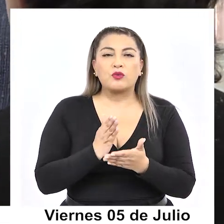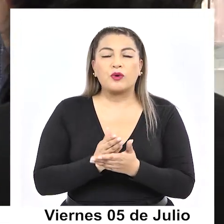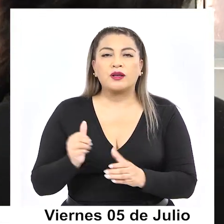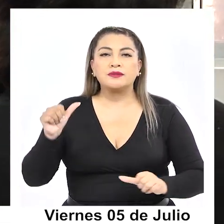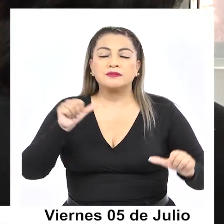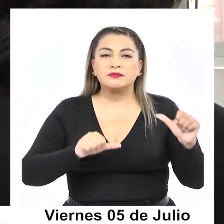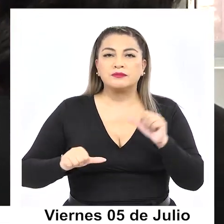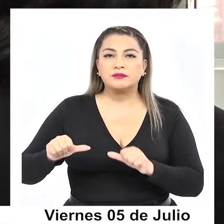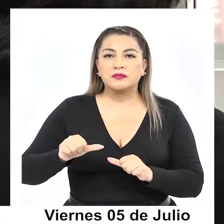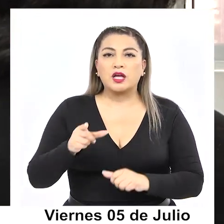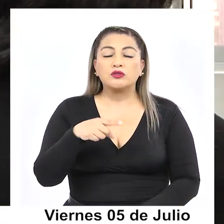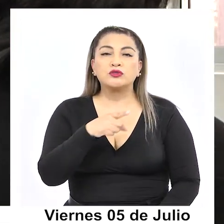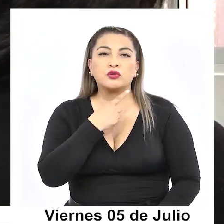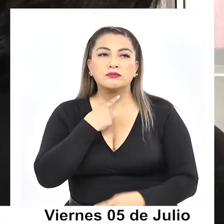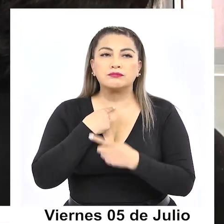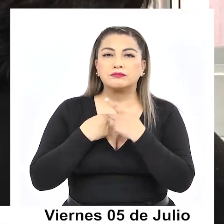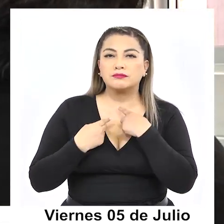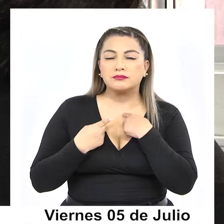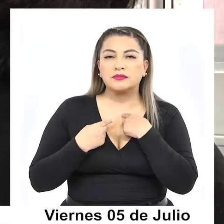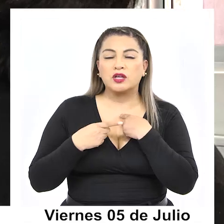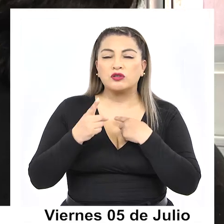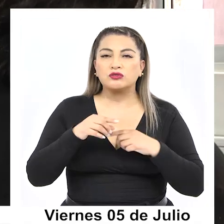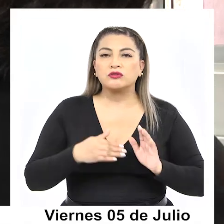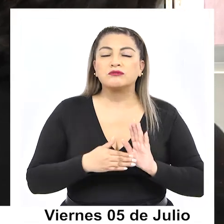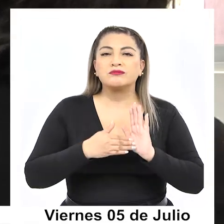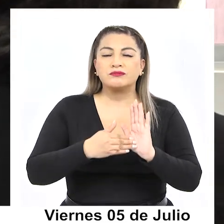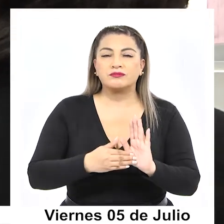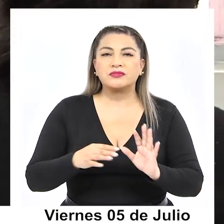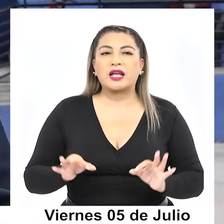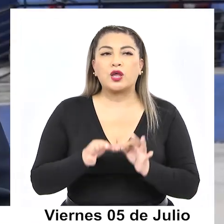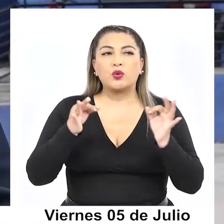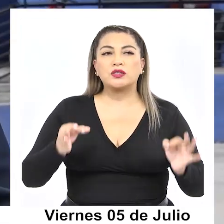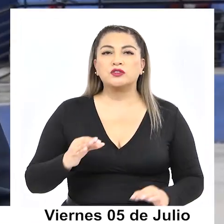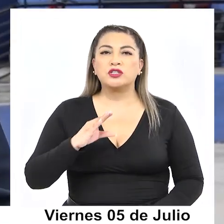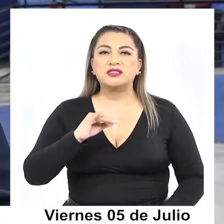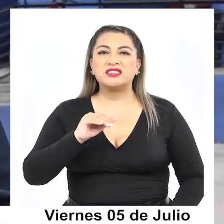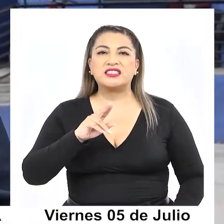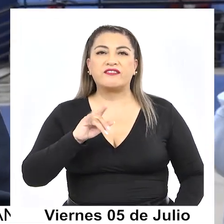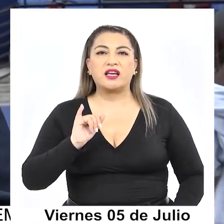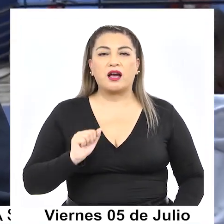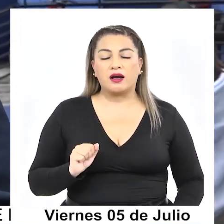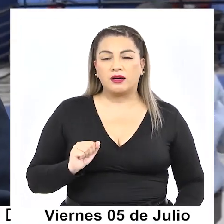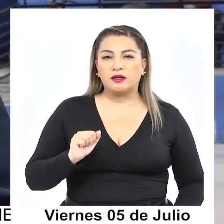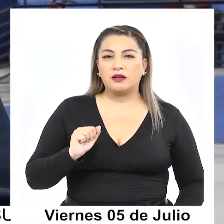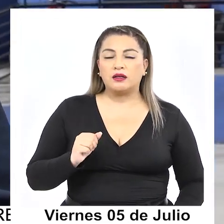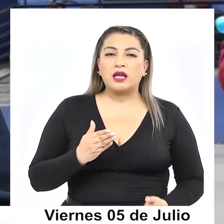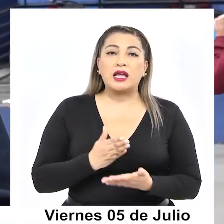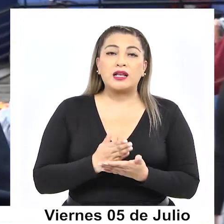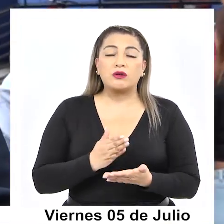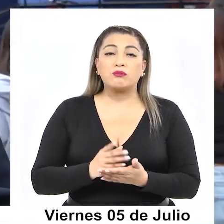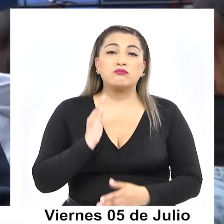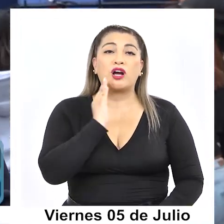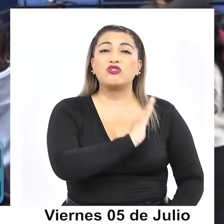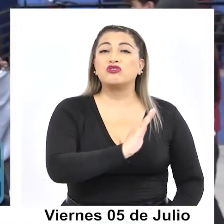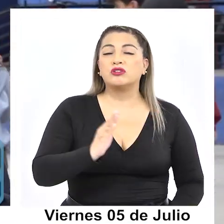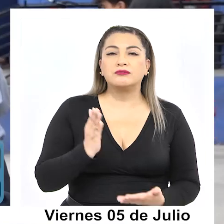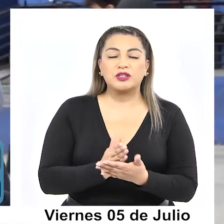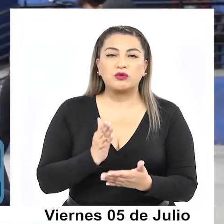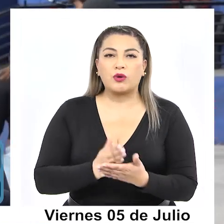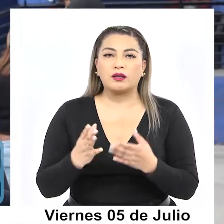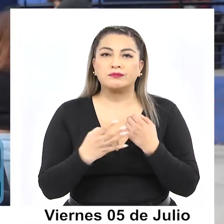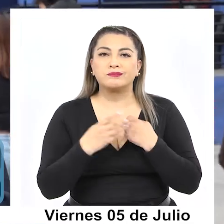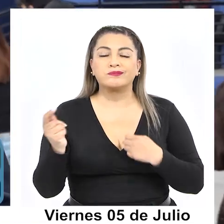nos interesa promover la educación cívica entre los escolares de nuestra región, considerando que es una